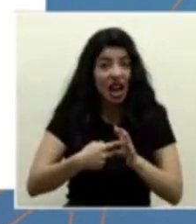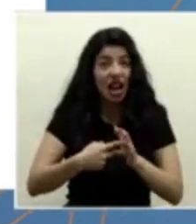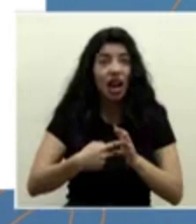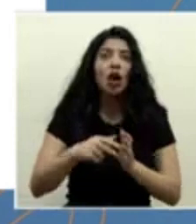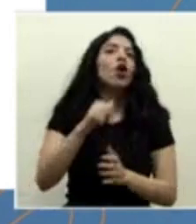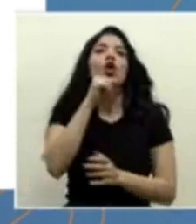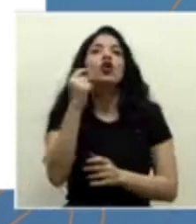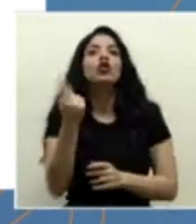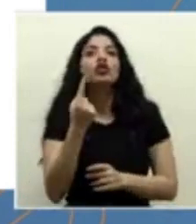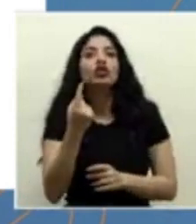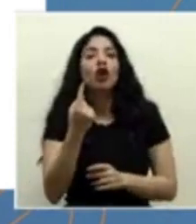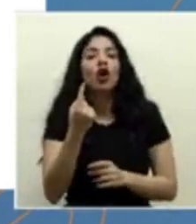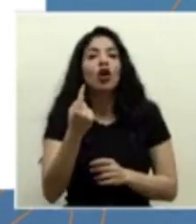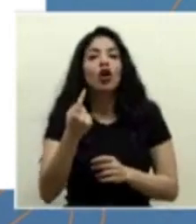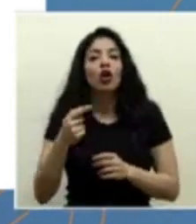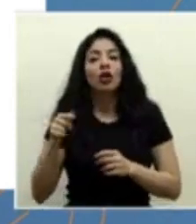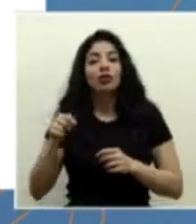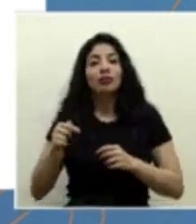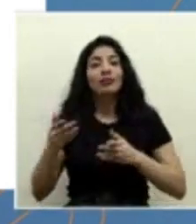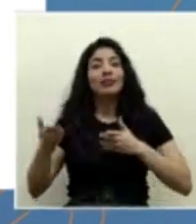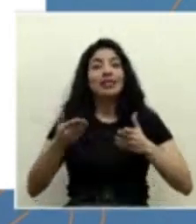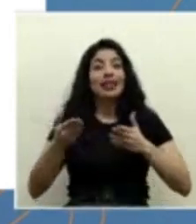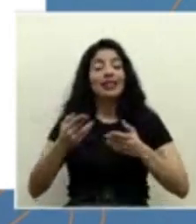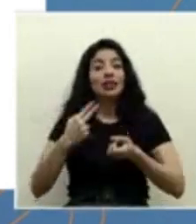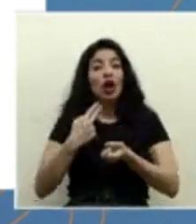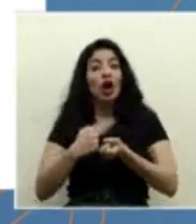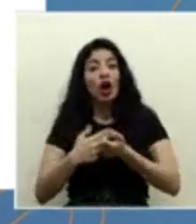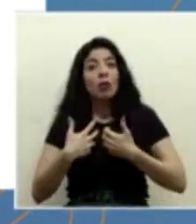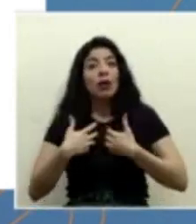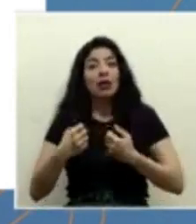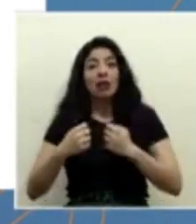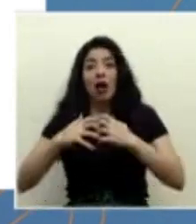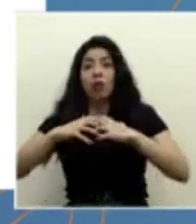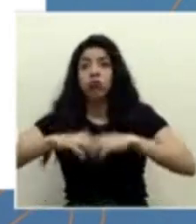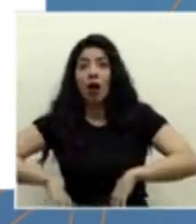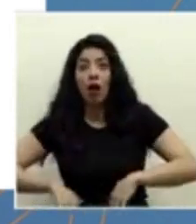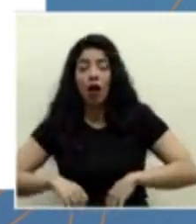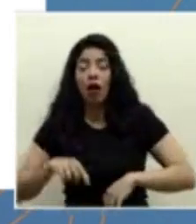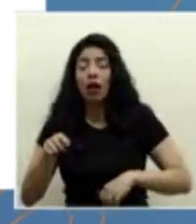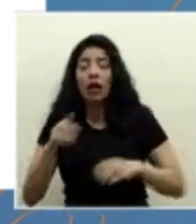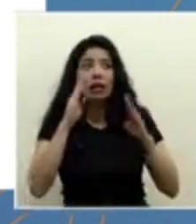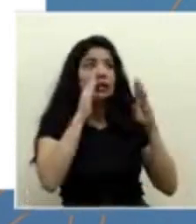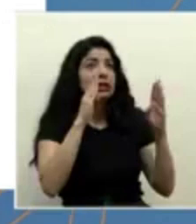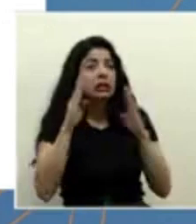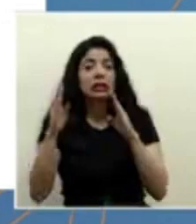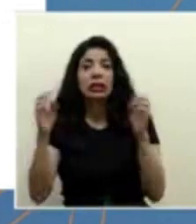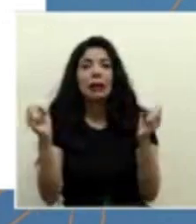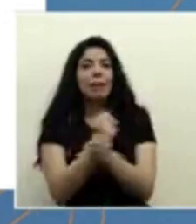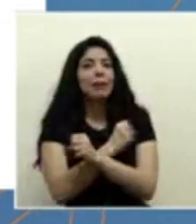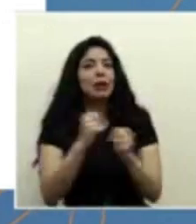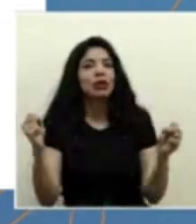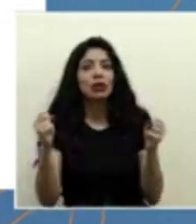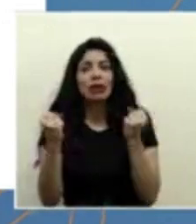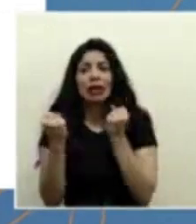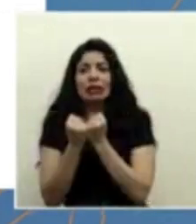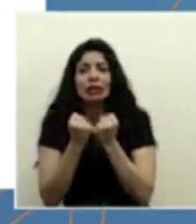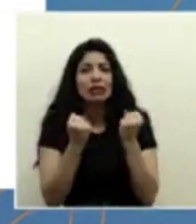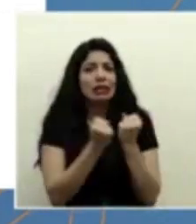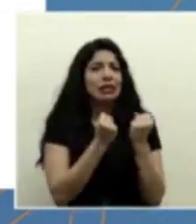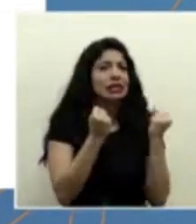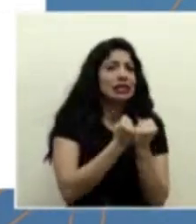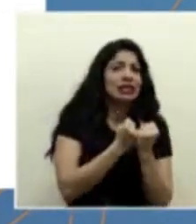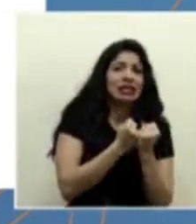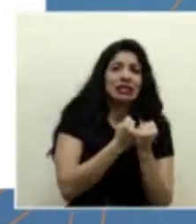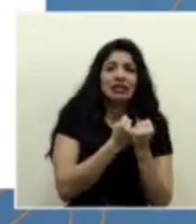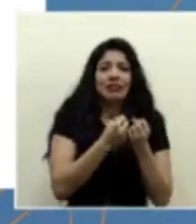no solamente el colapso de los servicios de salud, ¿verdad? Eventualmente, donde ya la capacidad se disminuye enormemente y en donde entramos en esa